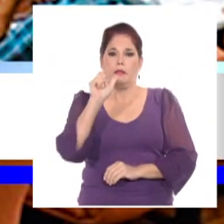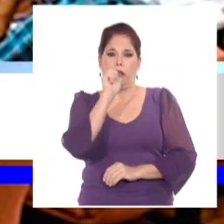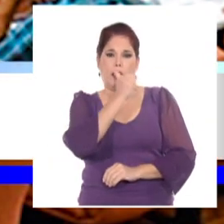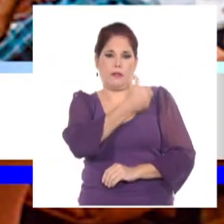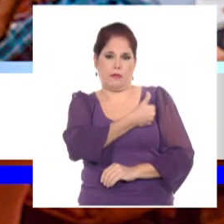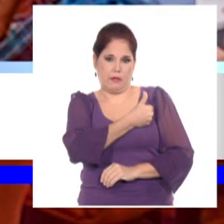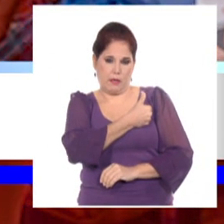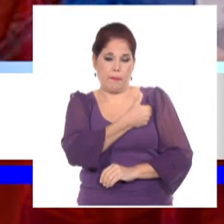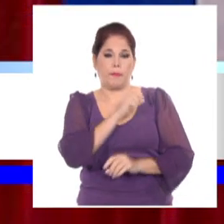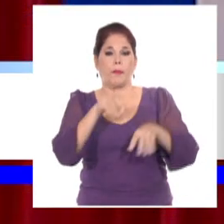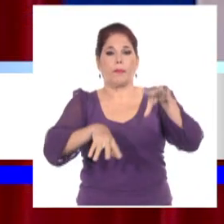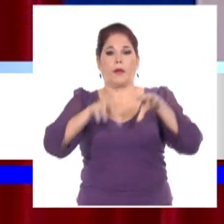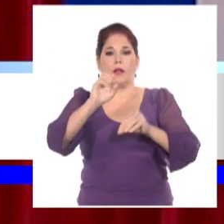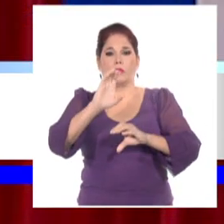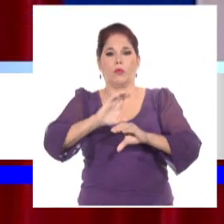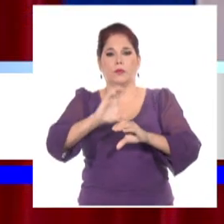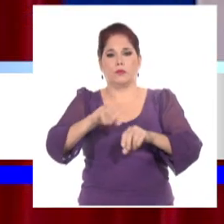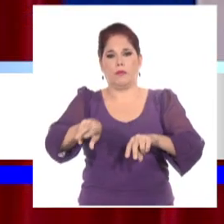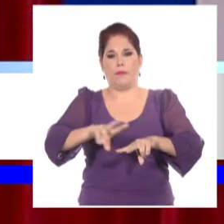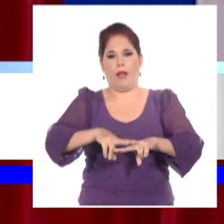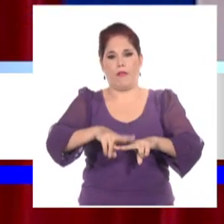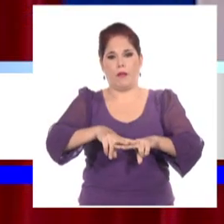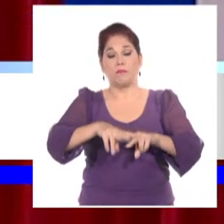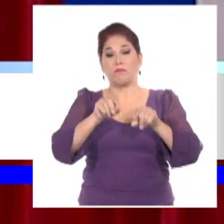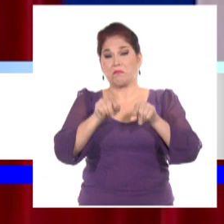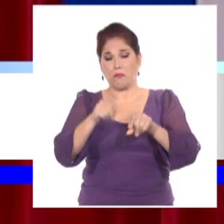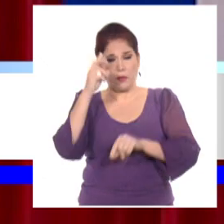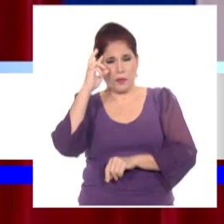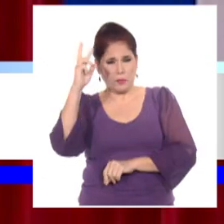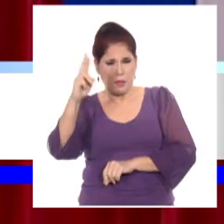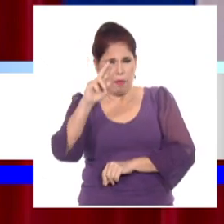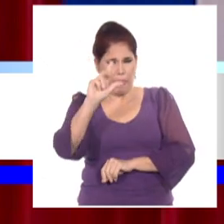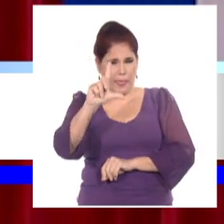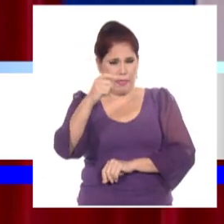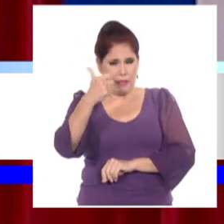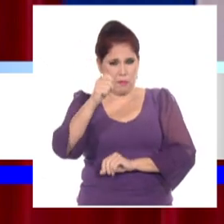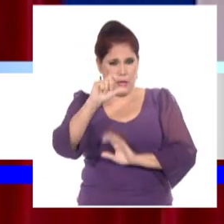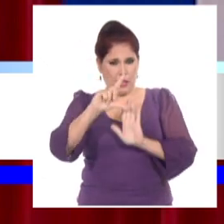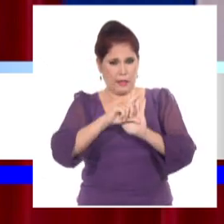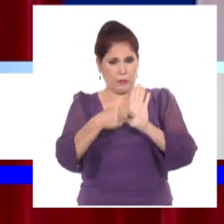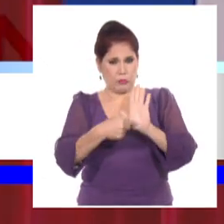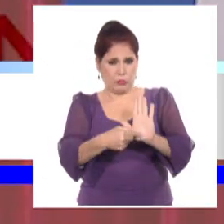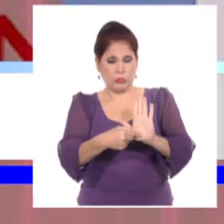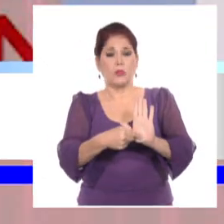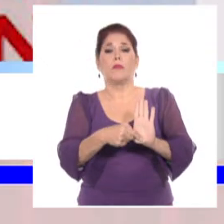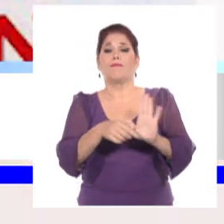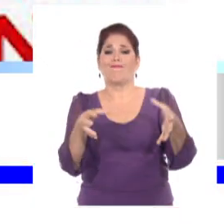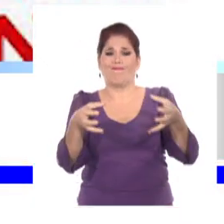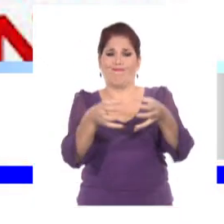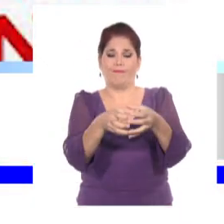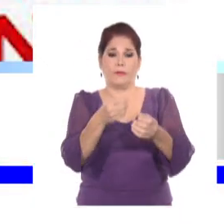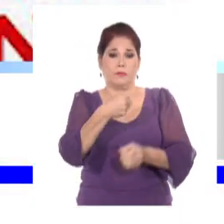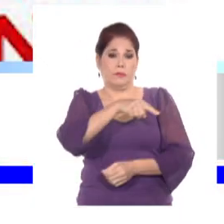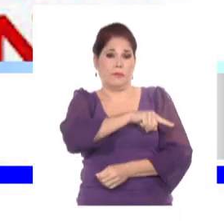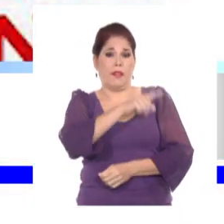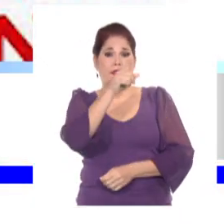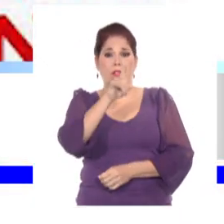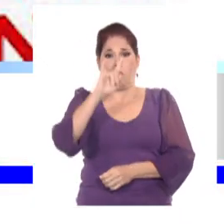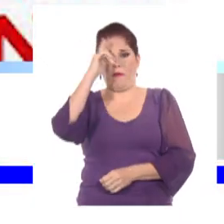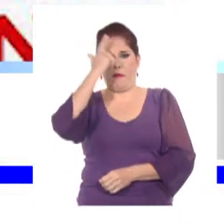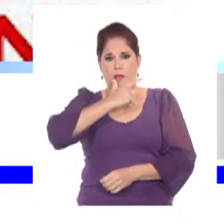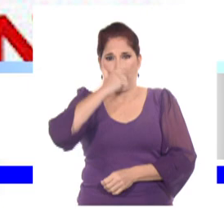en el Palacio de Convenciones de La Habana. Recordemos que la décima legislatura del Parlamento se constituyó el pasado 19 de abril.